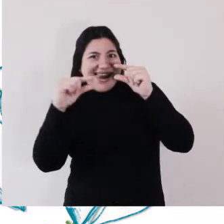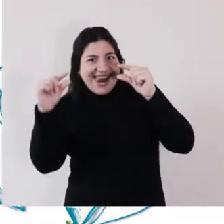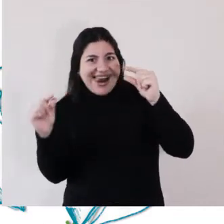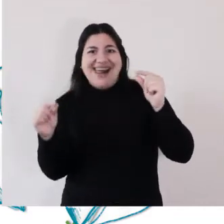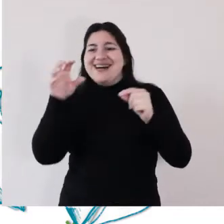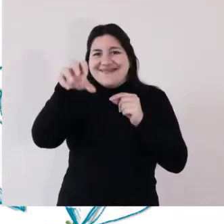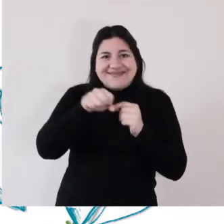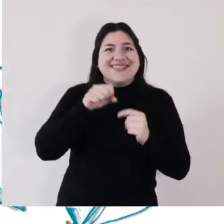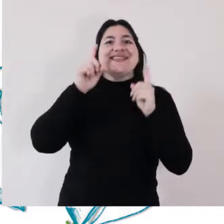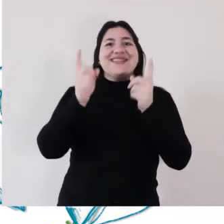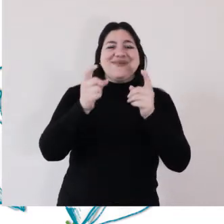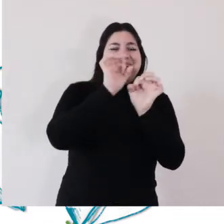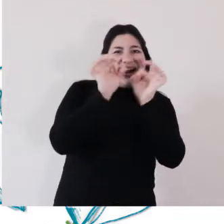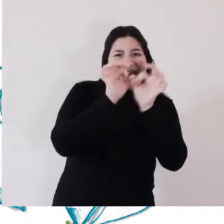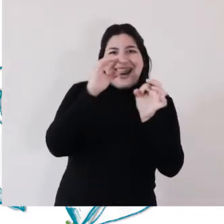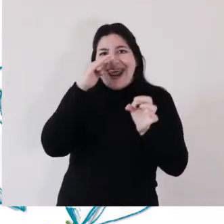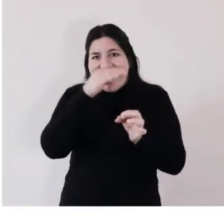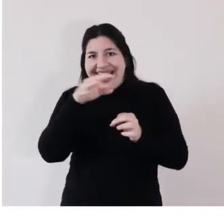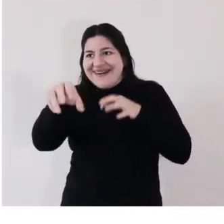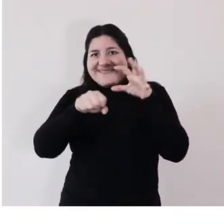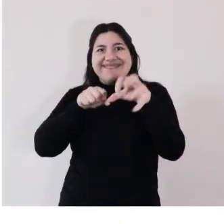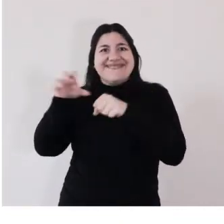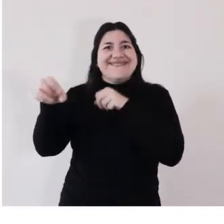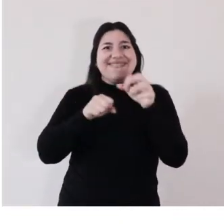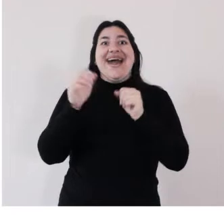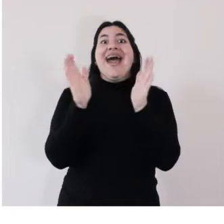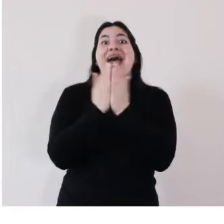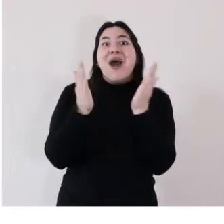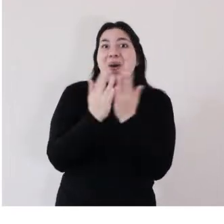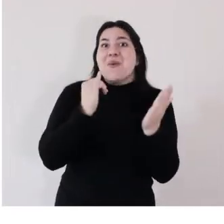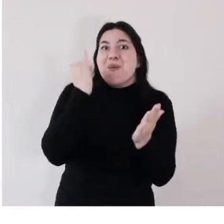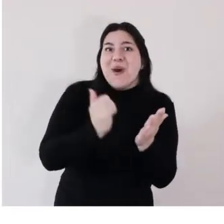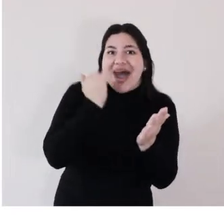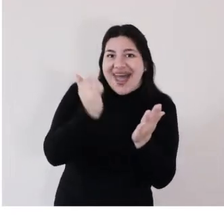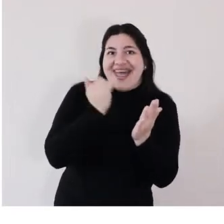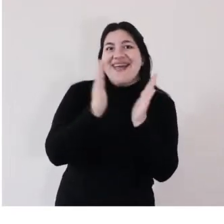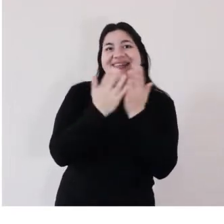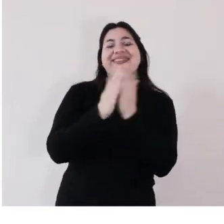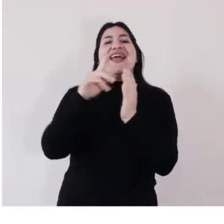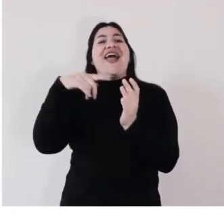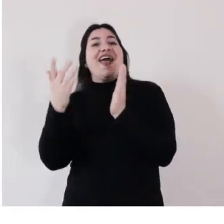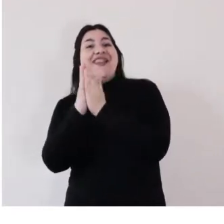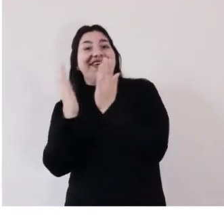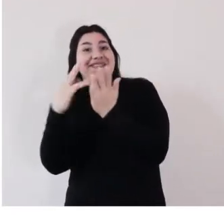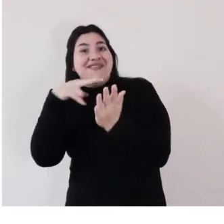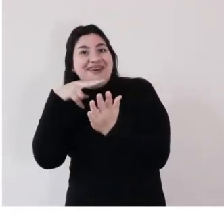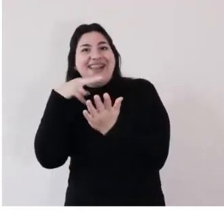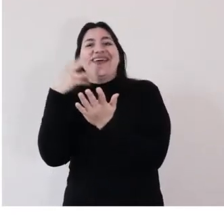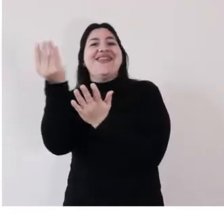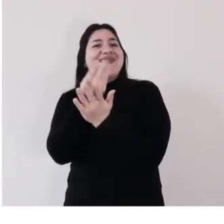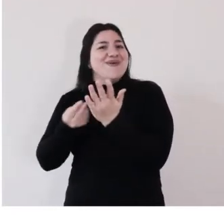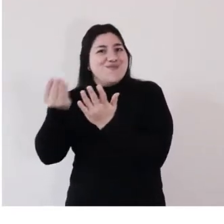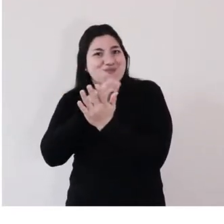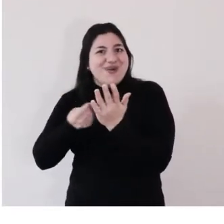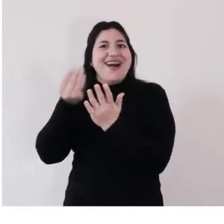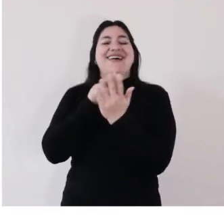Vainas y orejudos. Podemos llevar cuentos también, dice Joaquín. Y mi cuaderno verde de